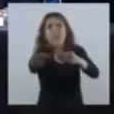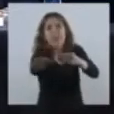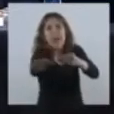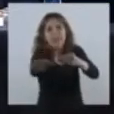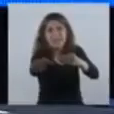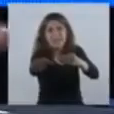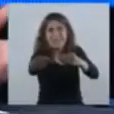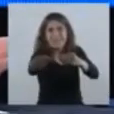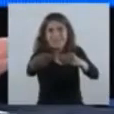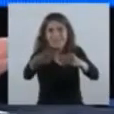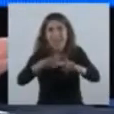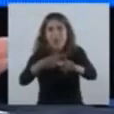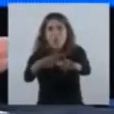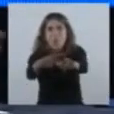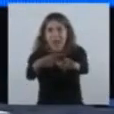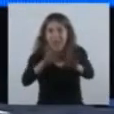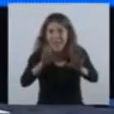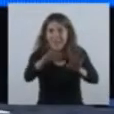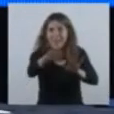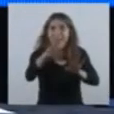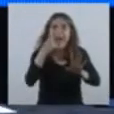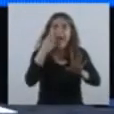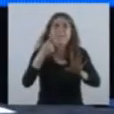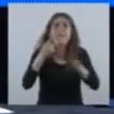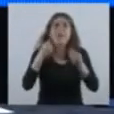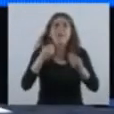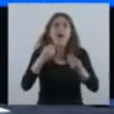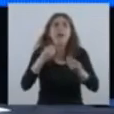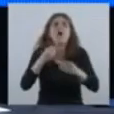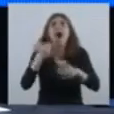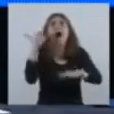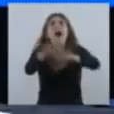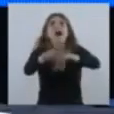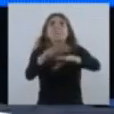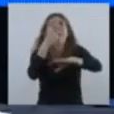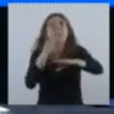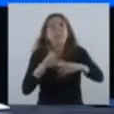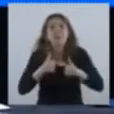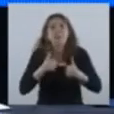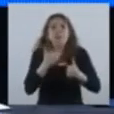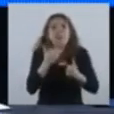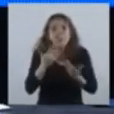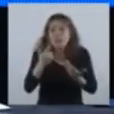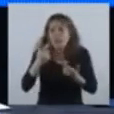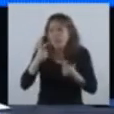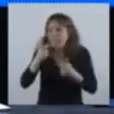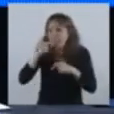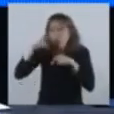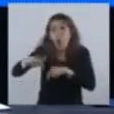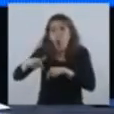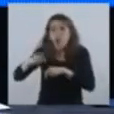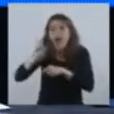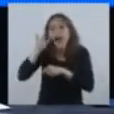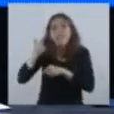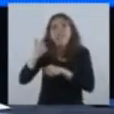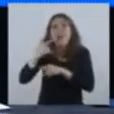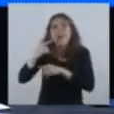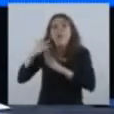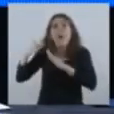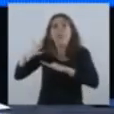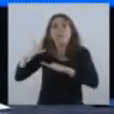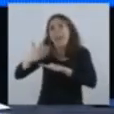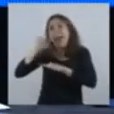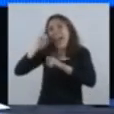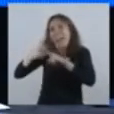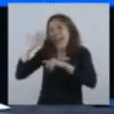diga cuándo vence la cuarentena. Y no sé exactamente si está venciendo hoy o el domingo. Pero desde el día en que